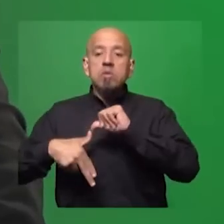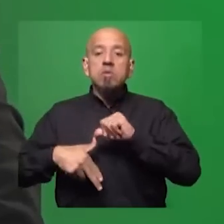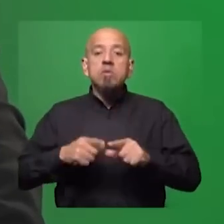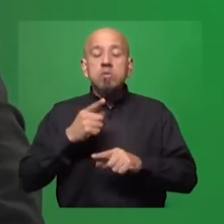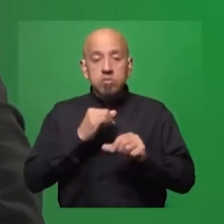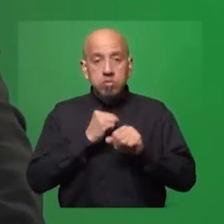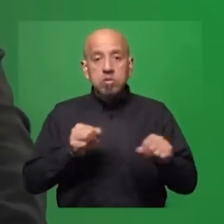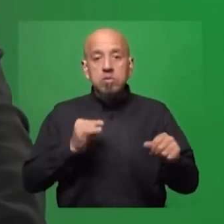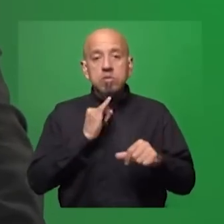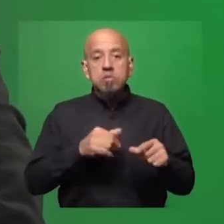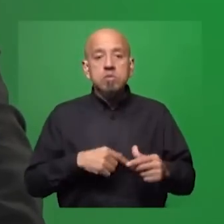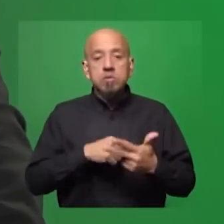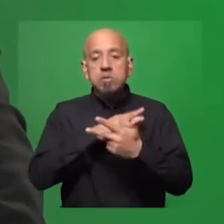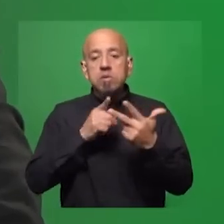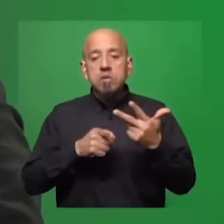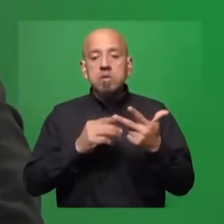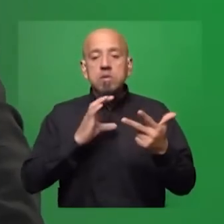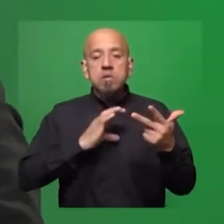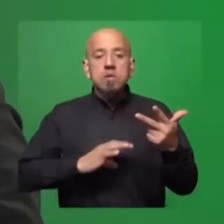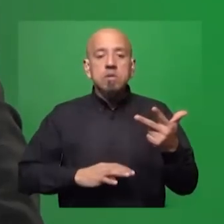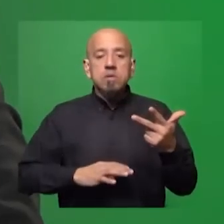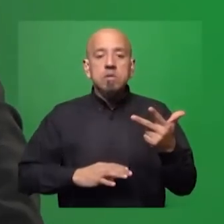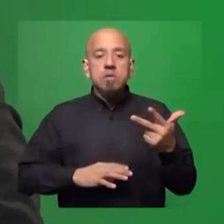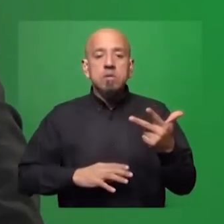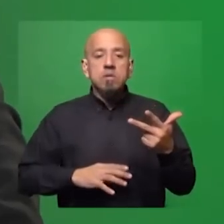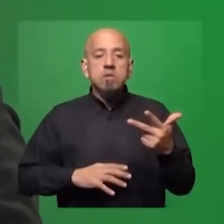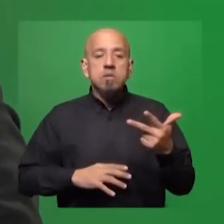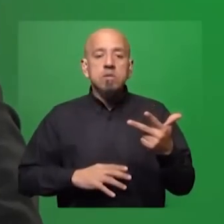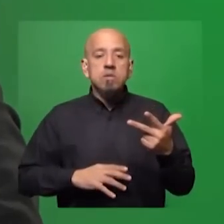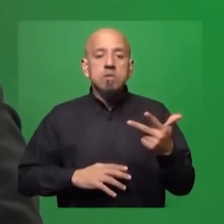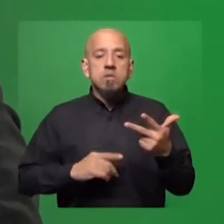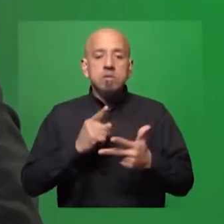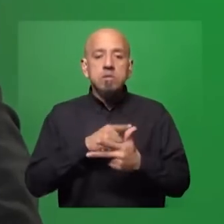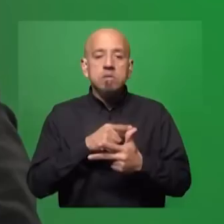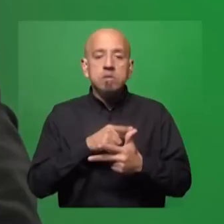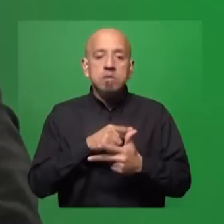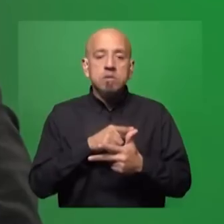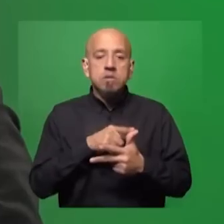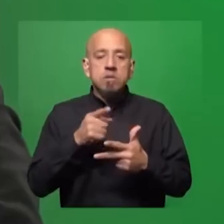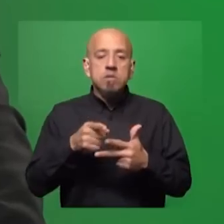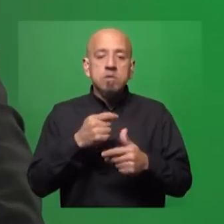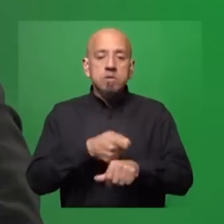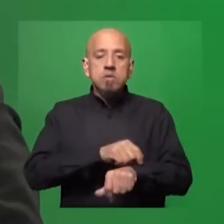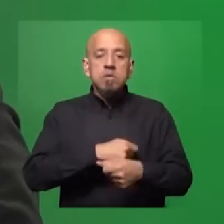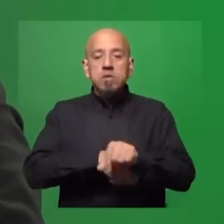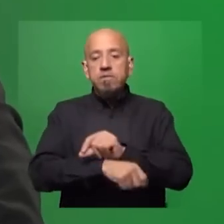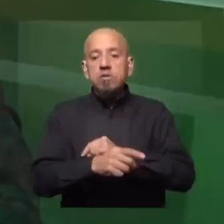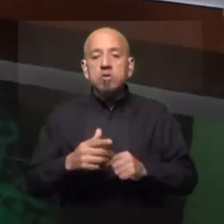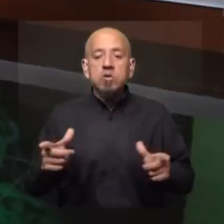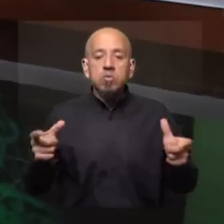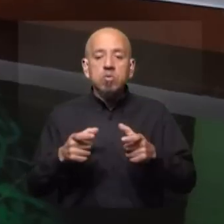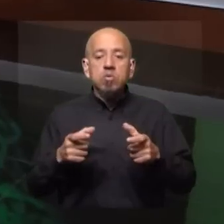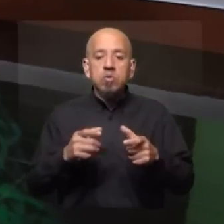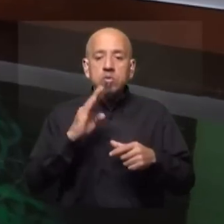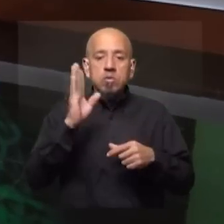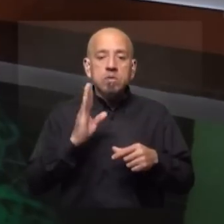pudieron, bajo tres características. Y me gustaría que esto sirviera de referencia para el esfuerzo que se está haciendo, ¿se acuerdan de la reunión de retiro en